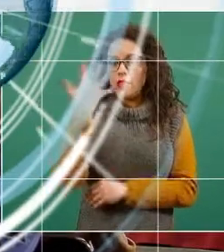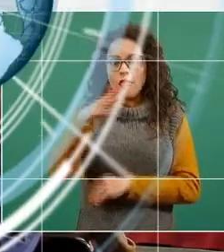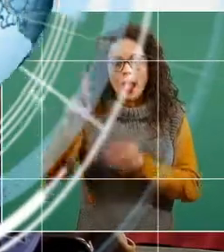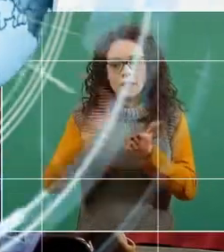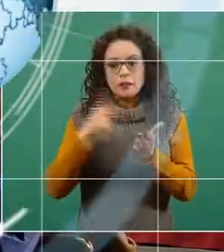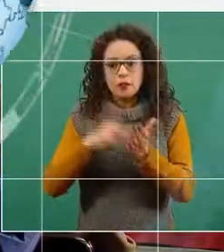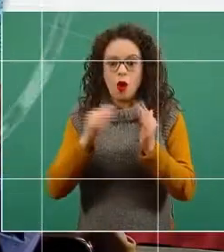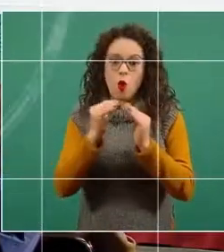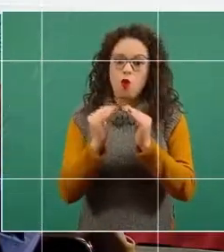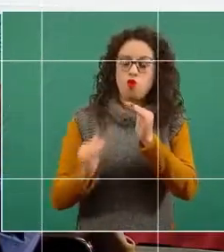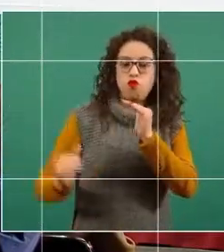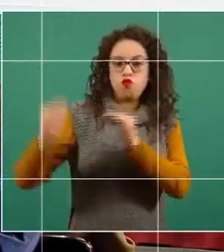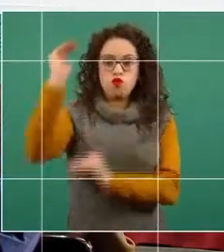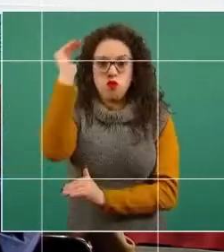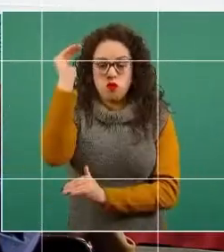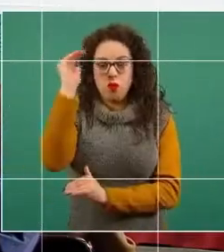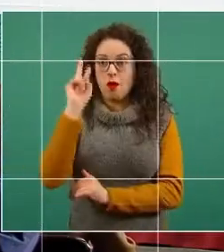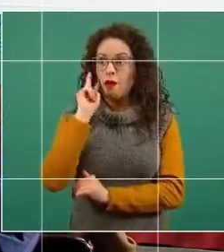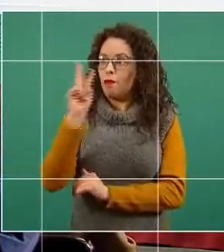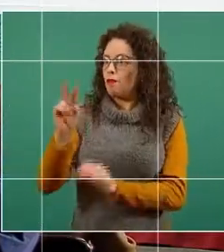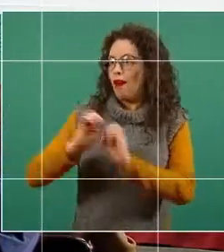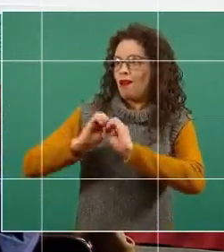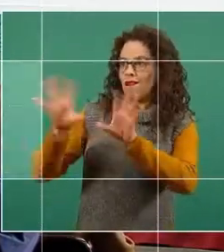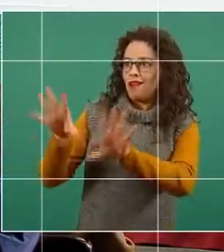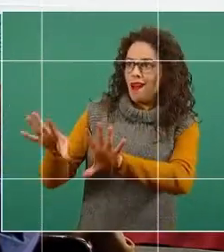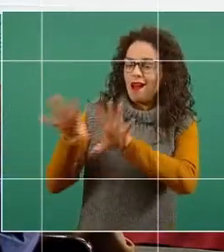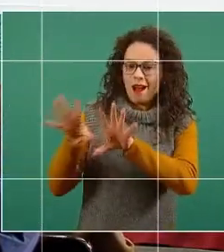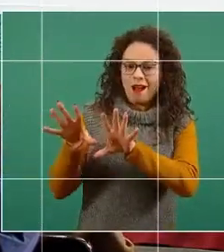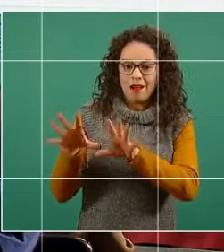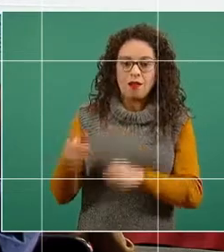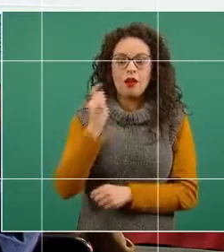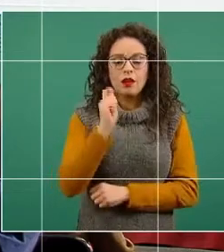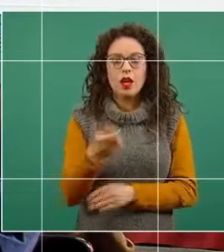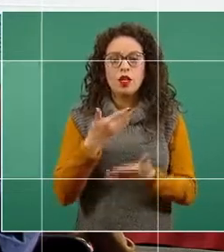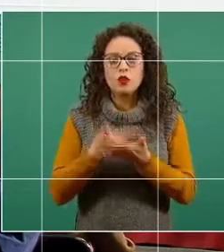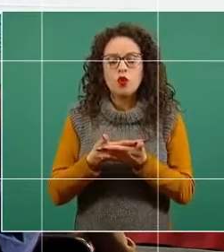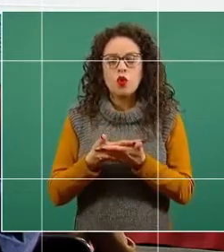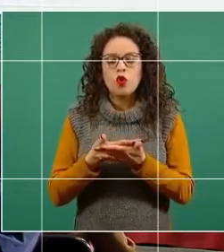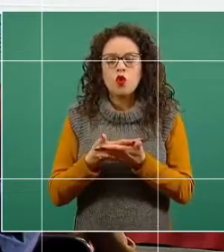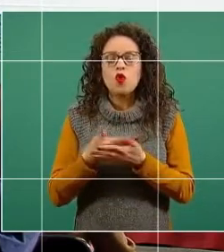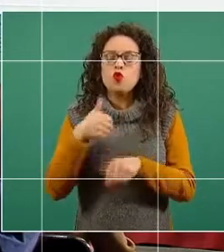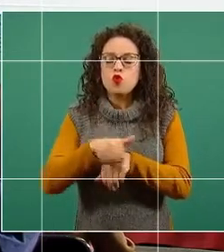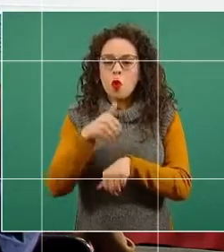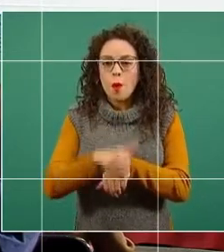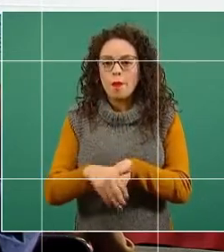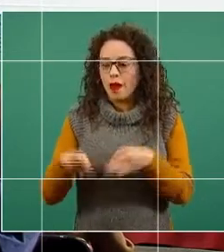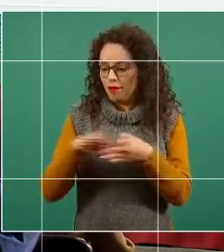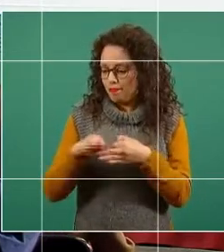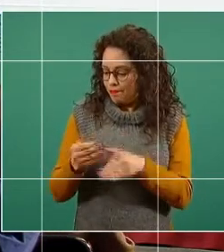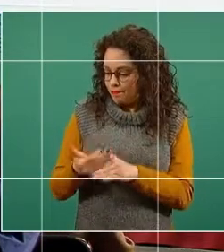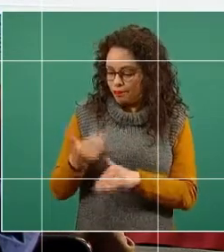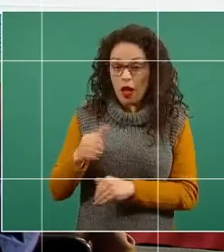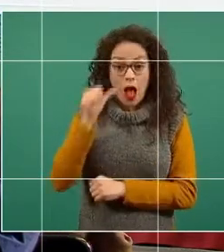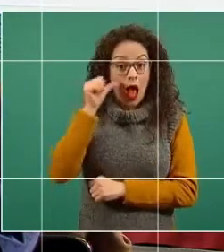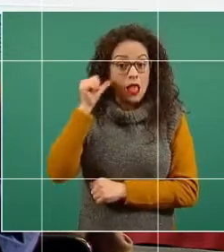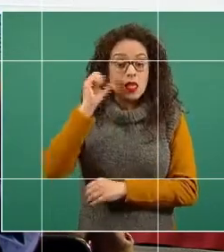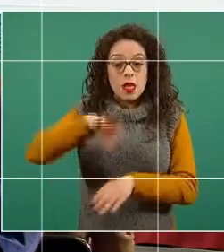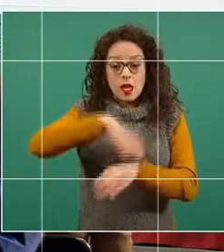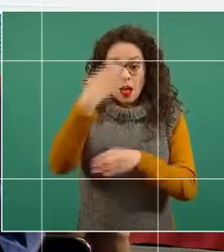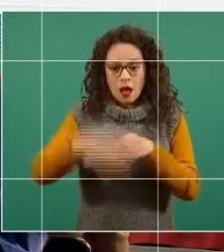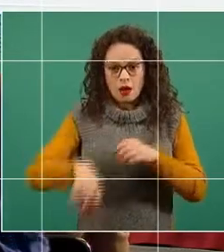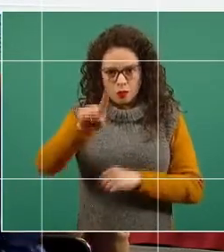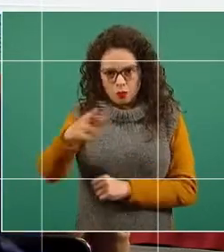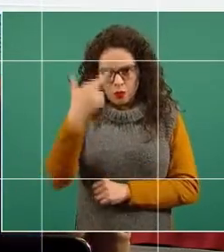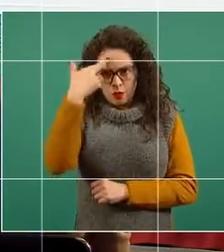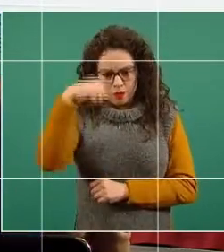en lo que respecta al número más reciente de aplicación, que ayer se terminaron, recordarán que presentamos